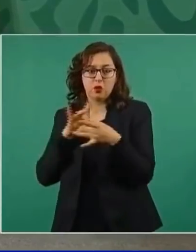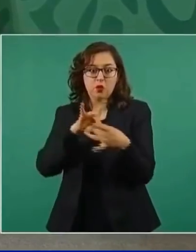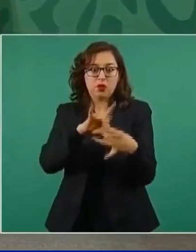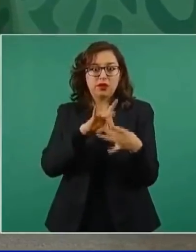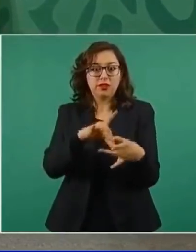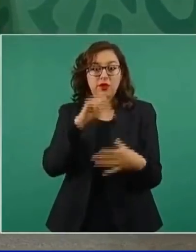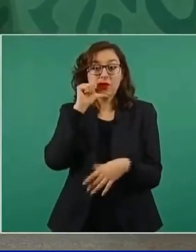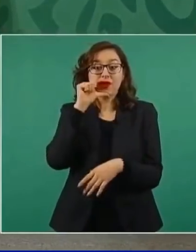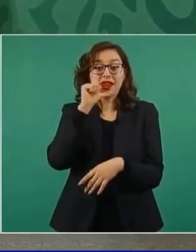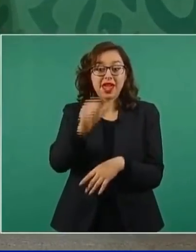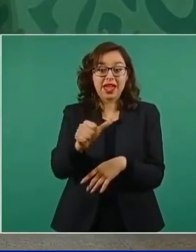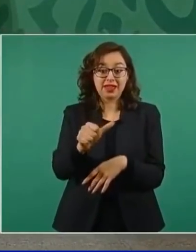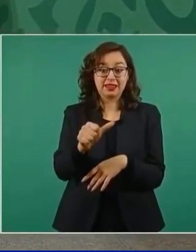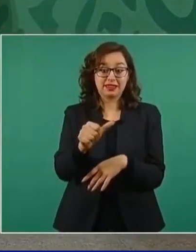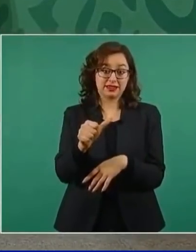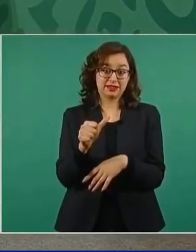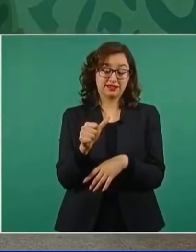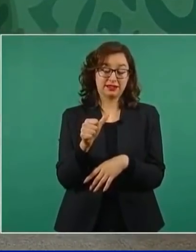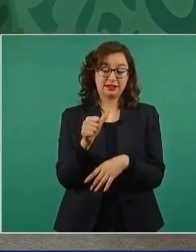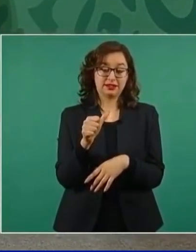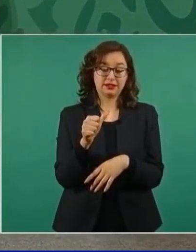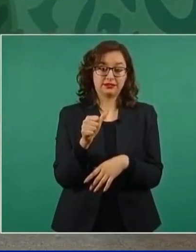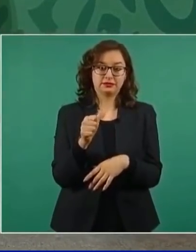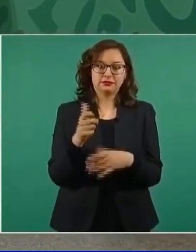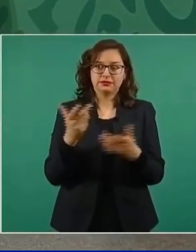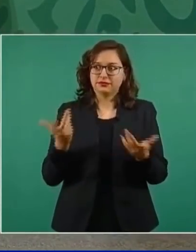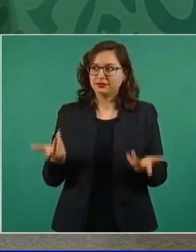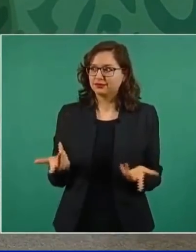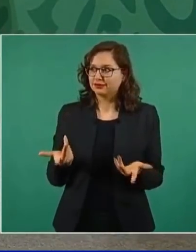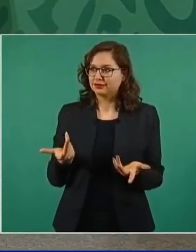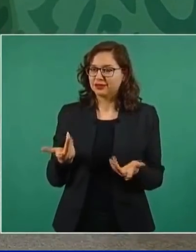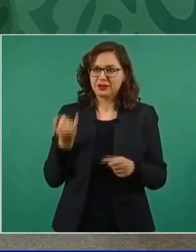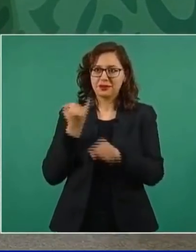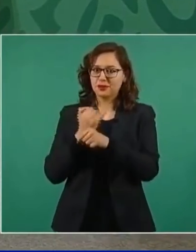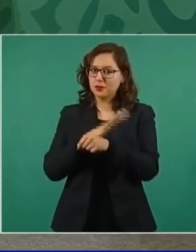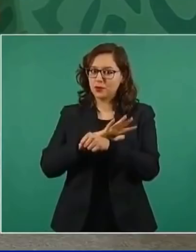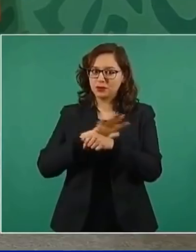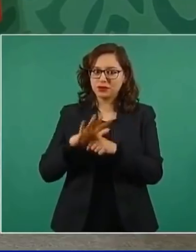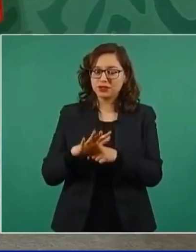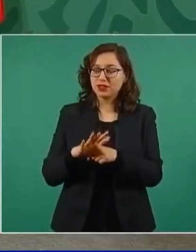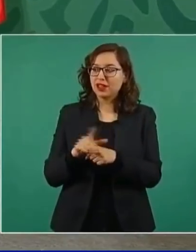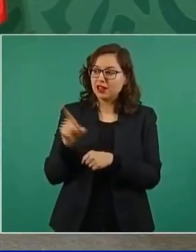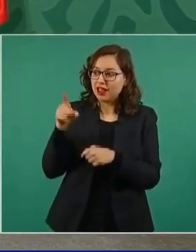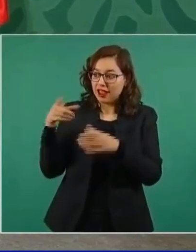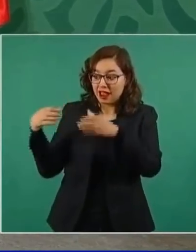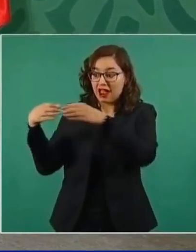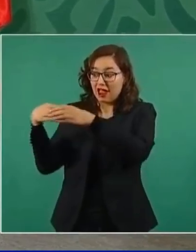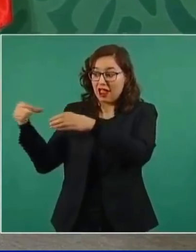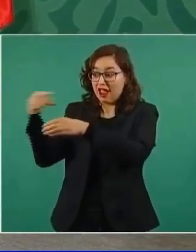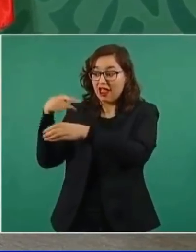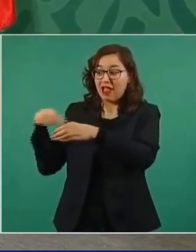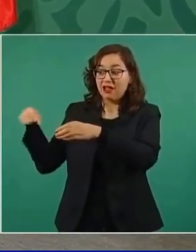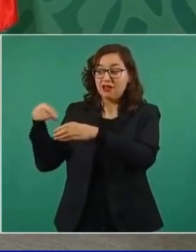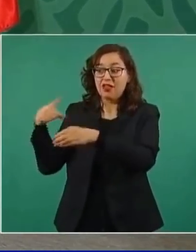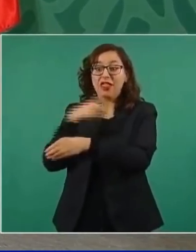Que esa sería su función principal, estar al servicio de la gente,